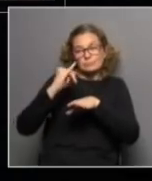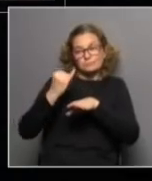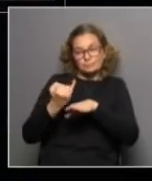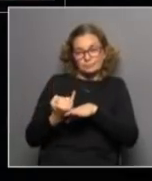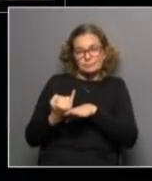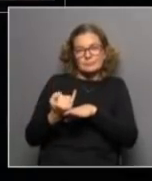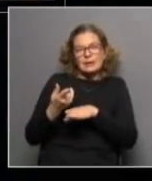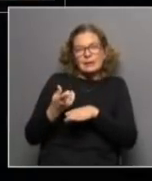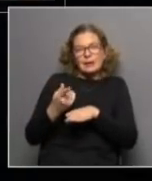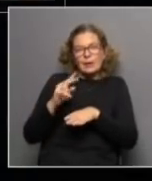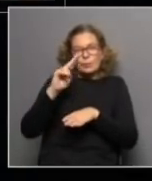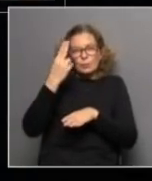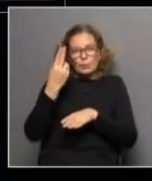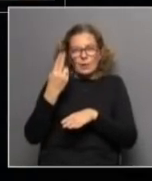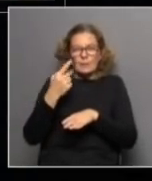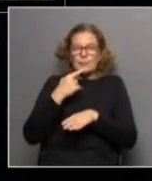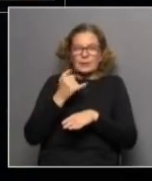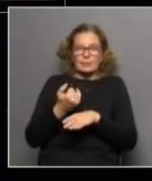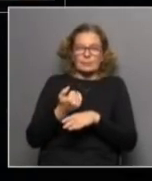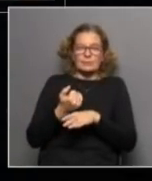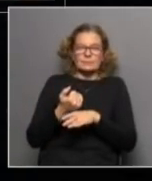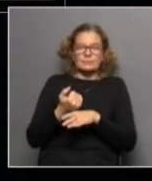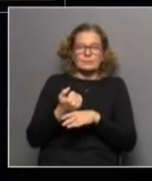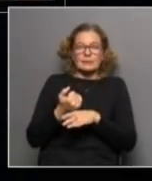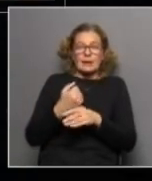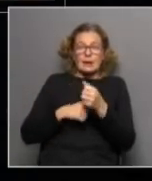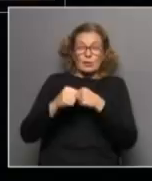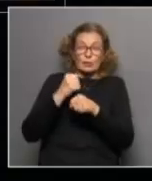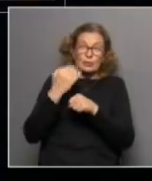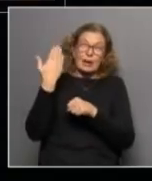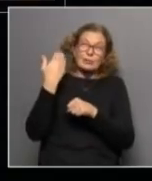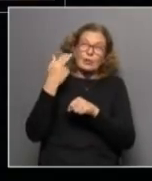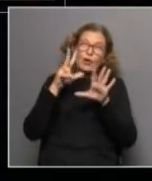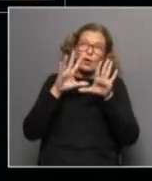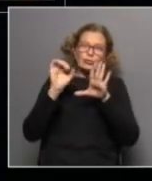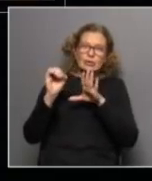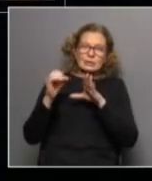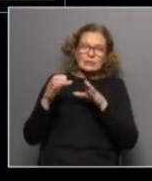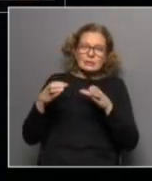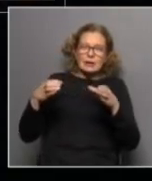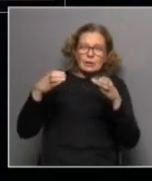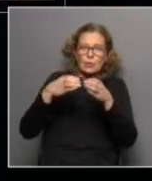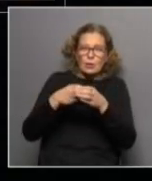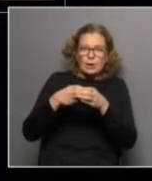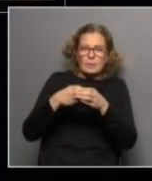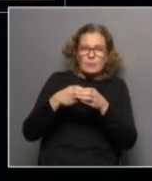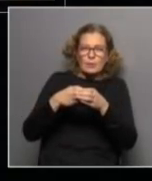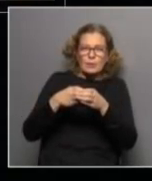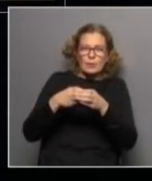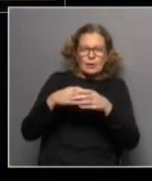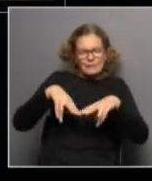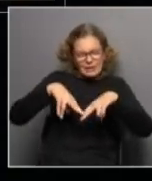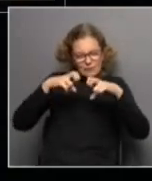de hecho en Uruguay en los años 80 a los equipos de Terra y grandes